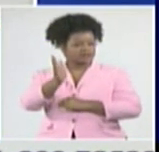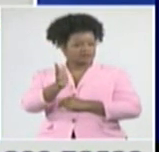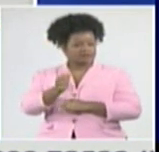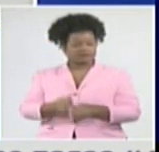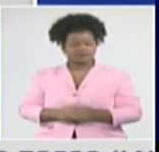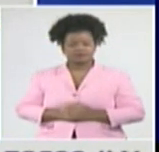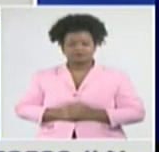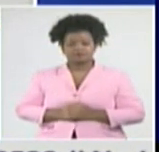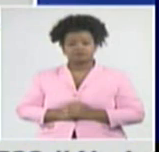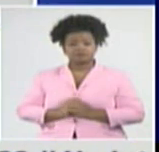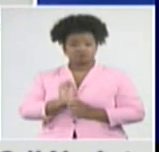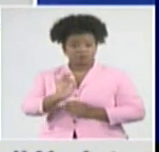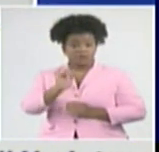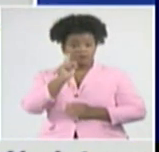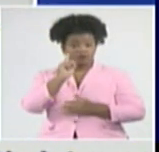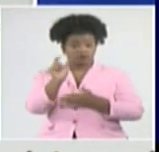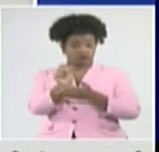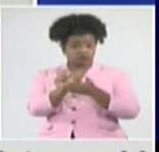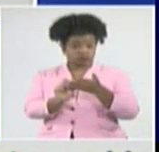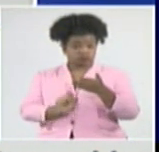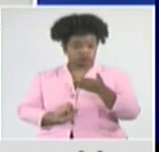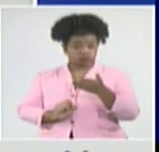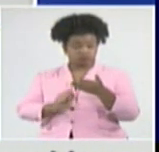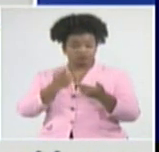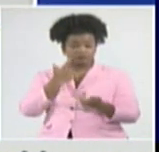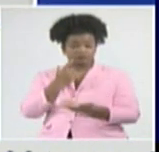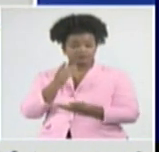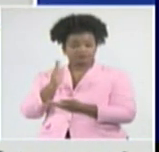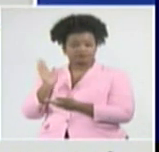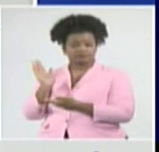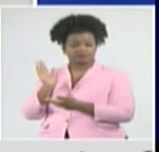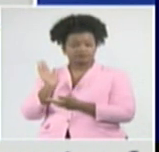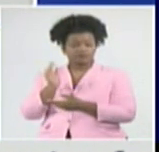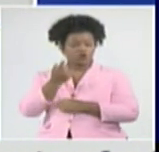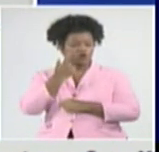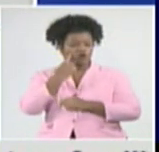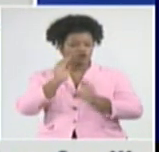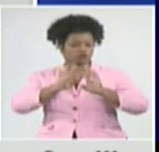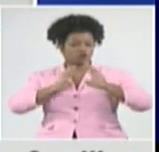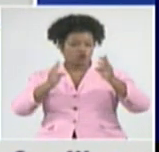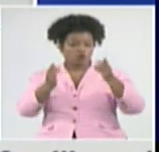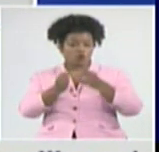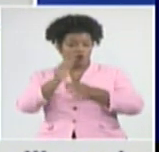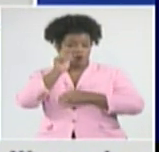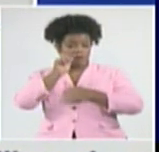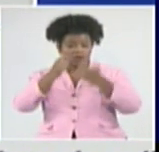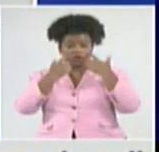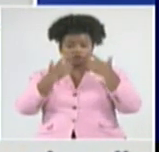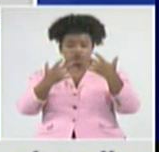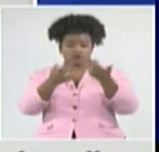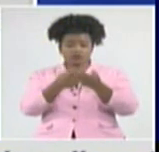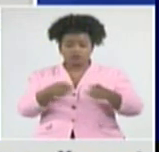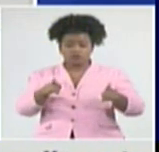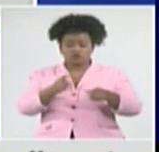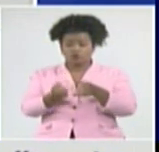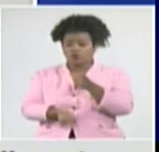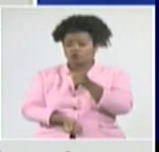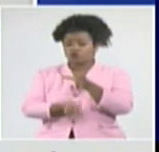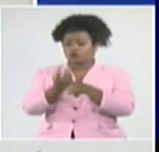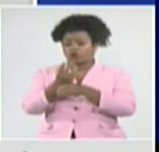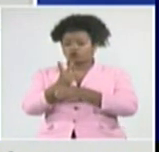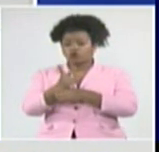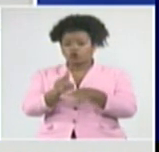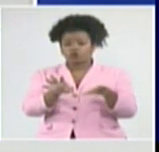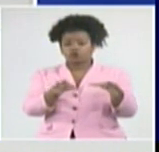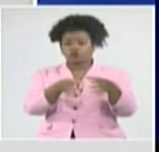el caballero del son, como también era conocido entre todos los cubanos, fue fundador de dos de las más exitosas